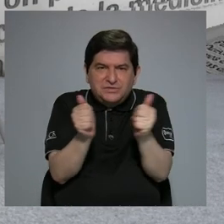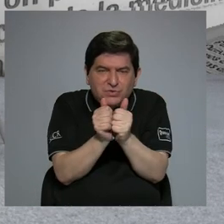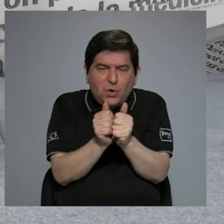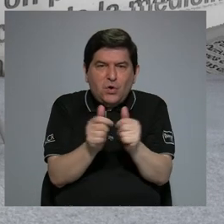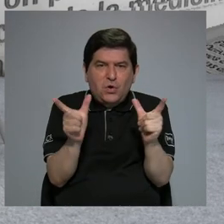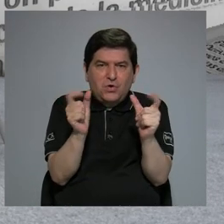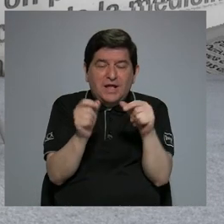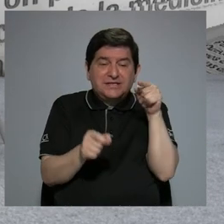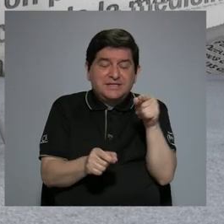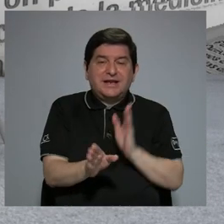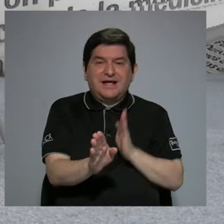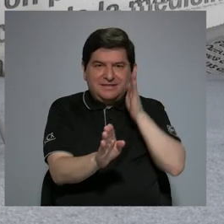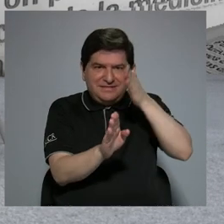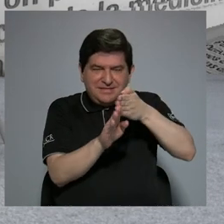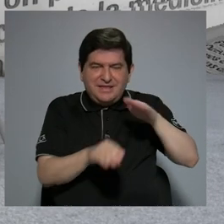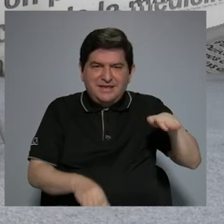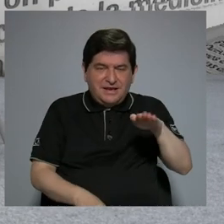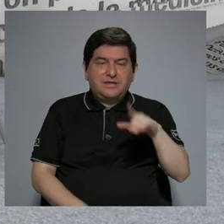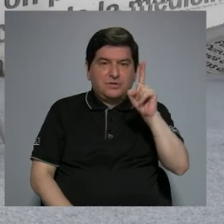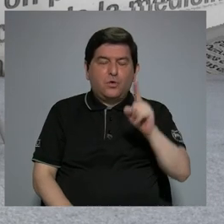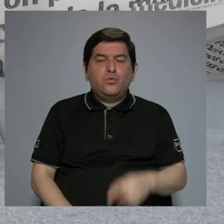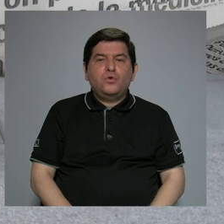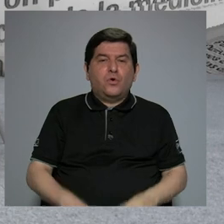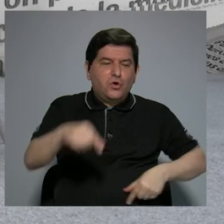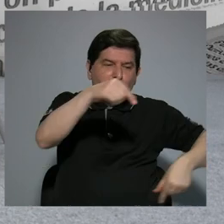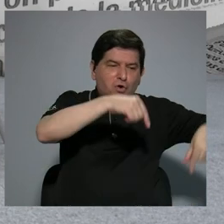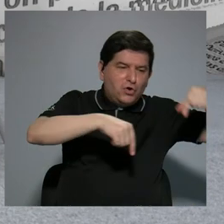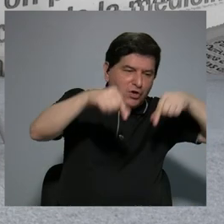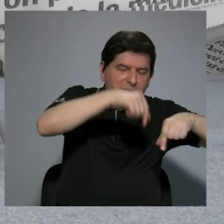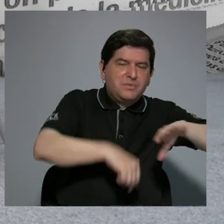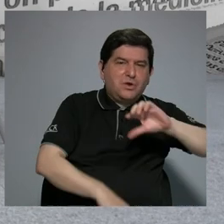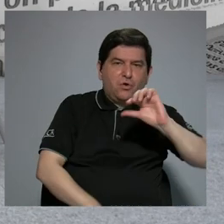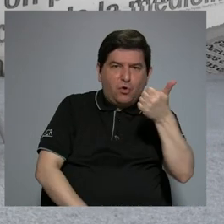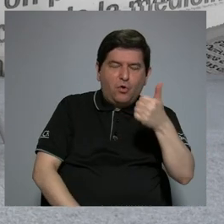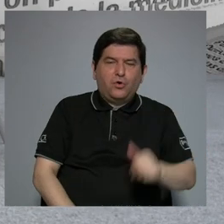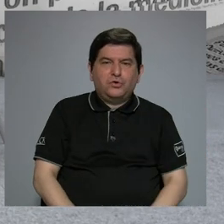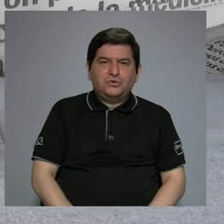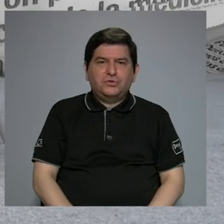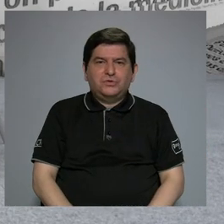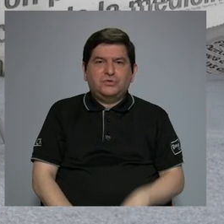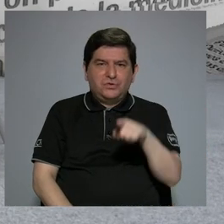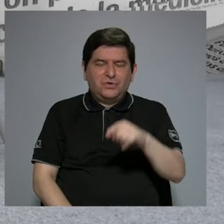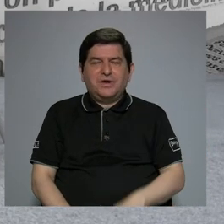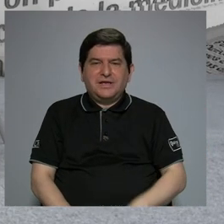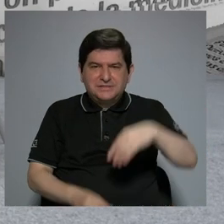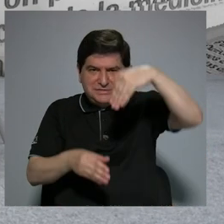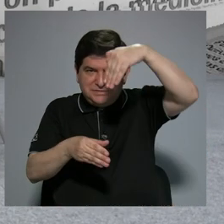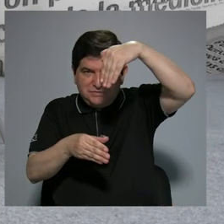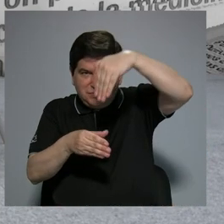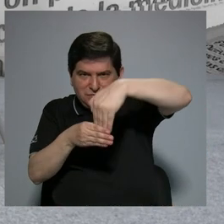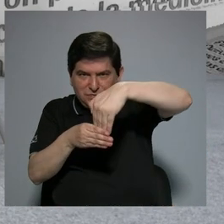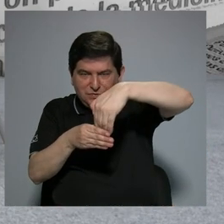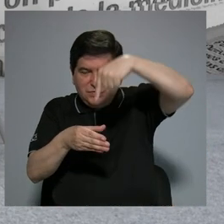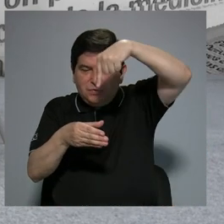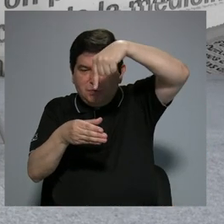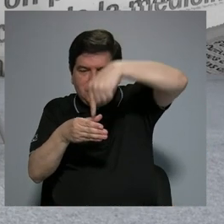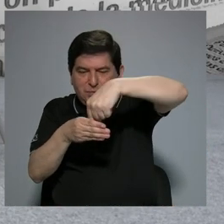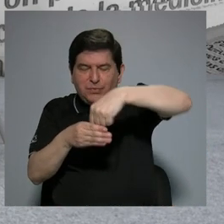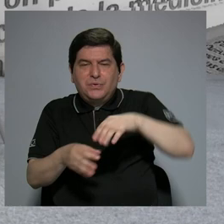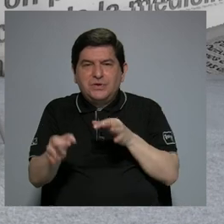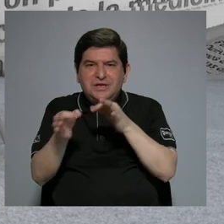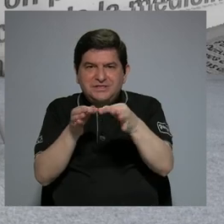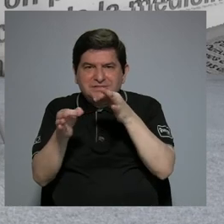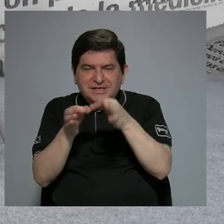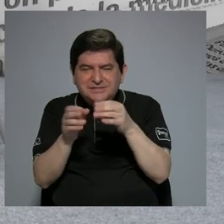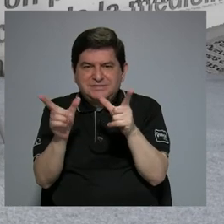al ratón. Entonces, uno es por inducción química y el otro es un modelo de injerto de células tumorales. Y esas son las